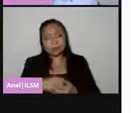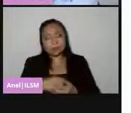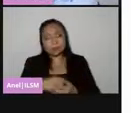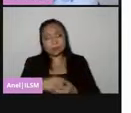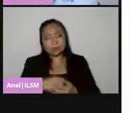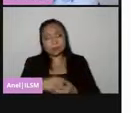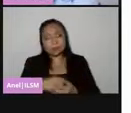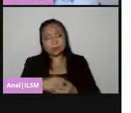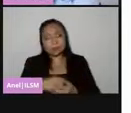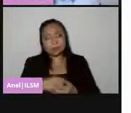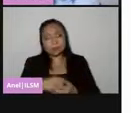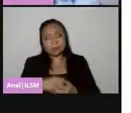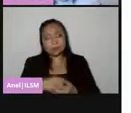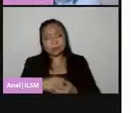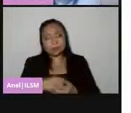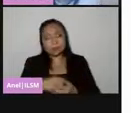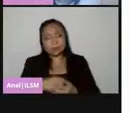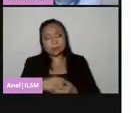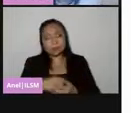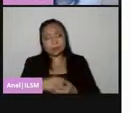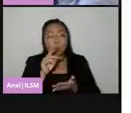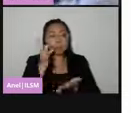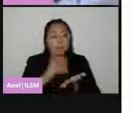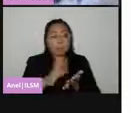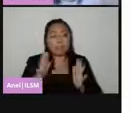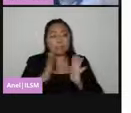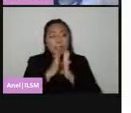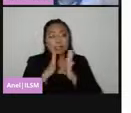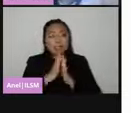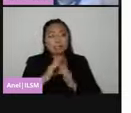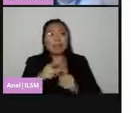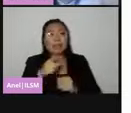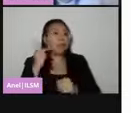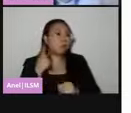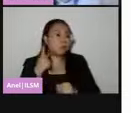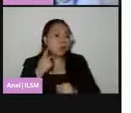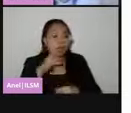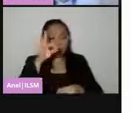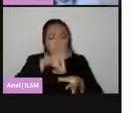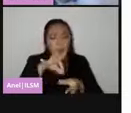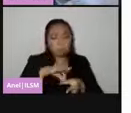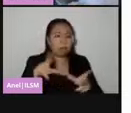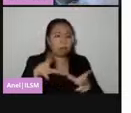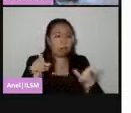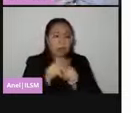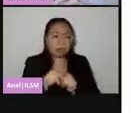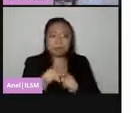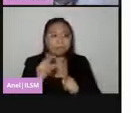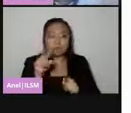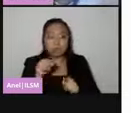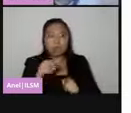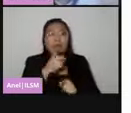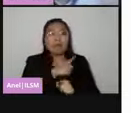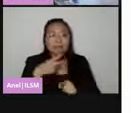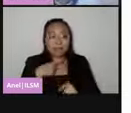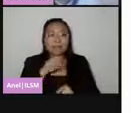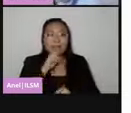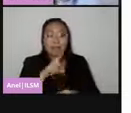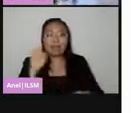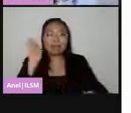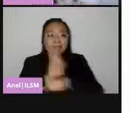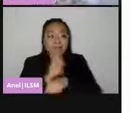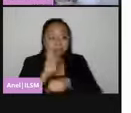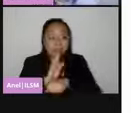personas ciudadanas no solo sean partícipes en la democracia cada vez que haya elecciones, sino que se conviertan en defensoras del